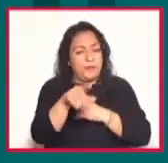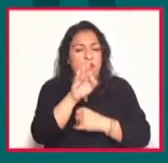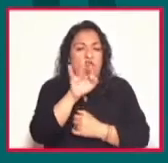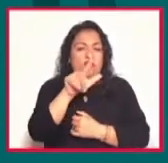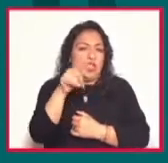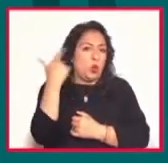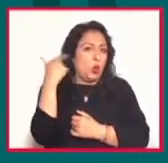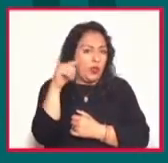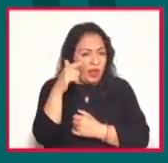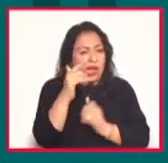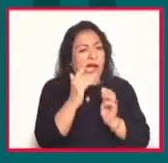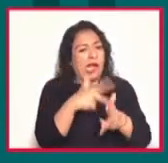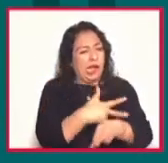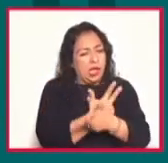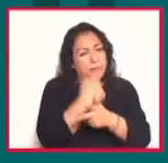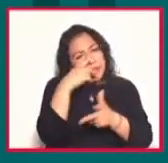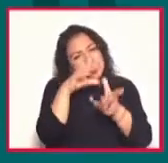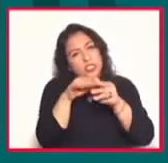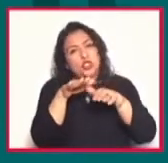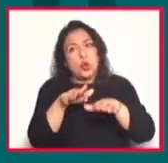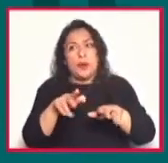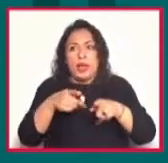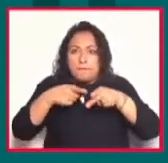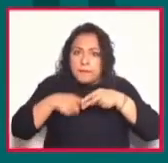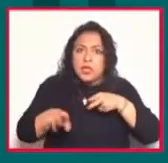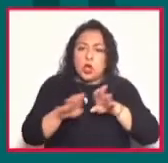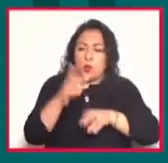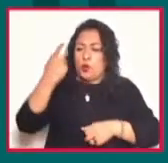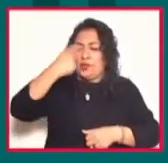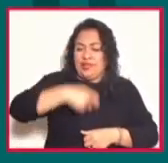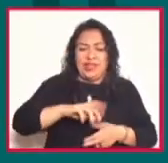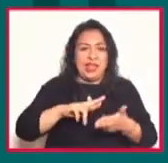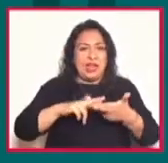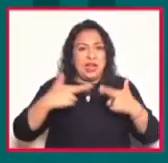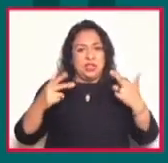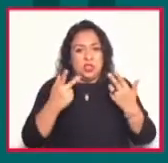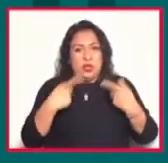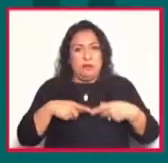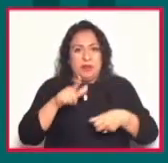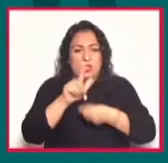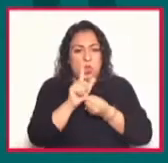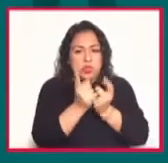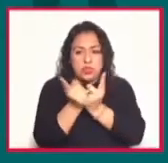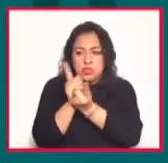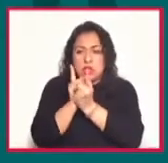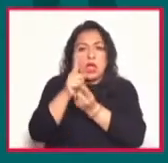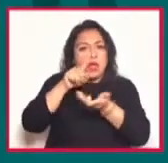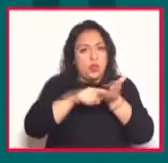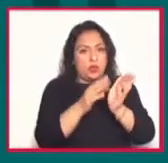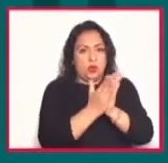hablar de sus orígenes, la identidad y cómo las relaciones personales se ven envueltas en la literatura.